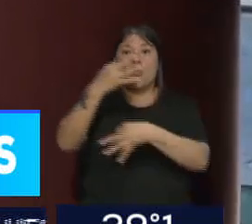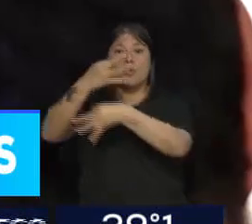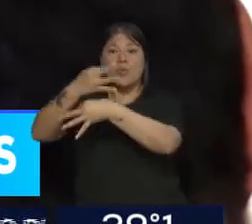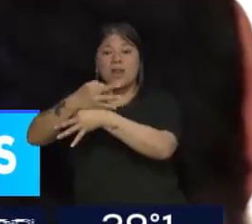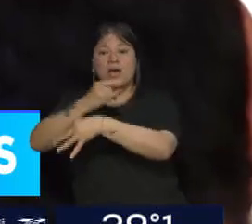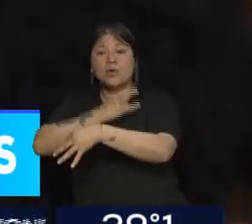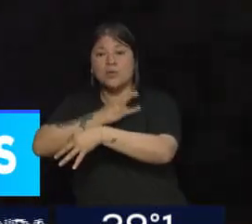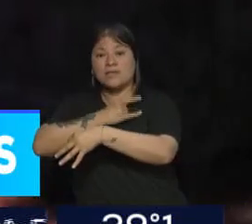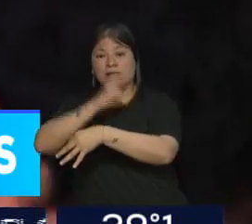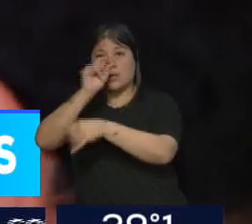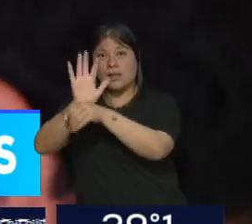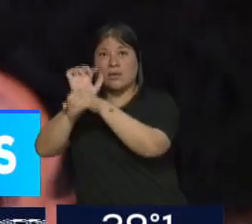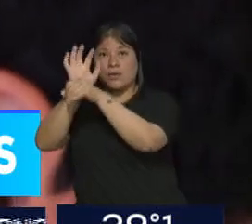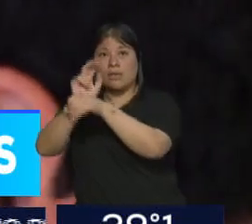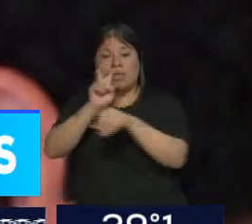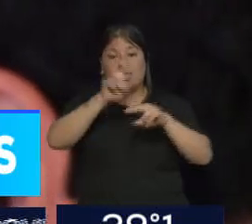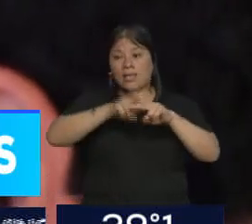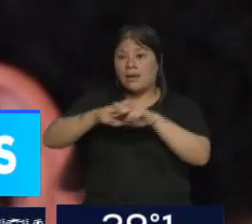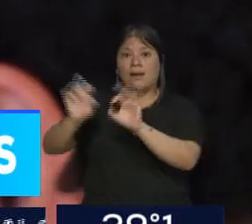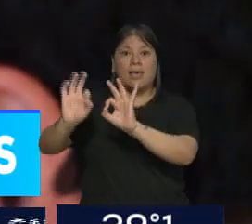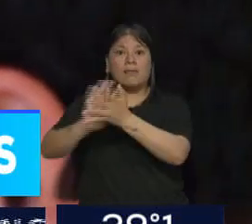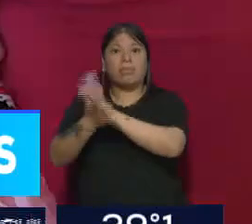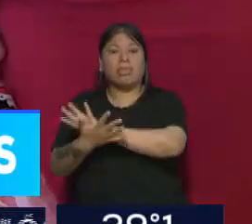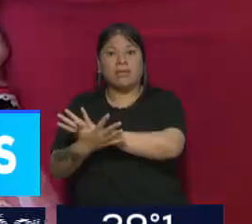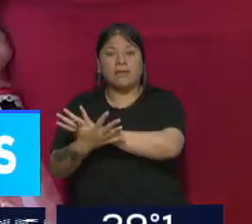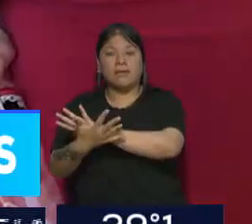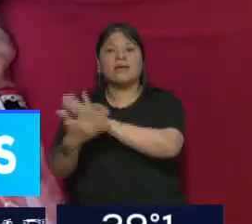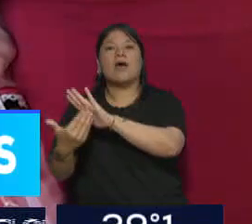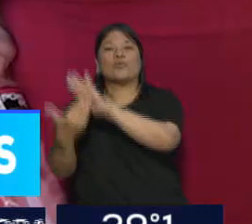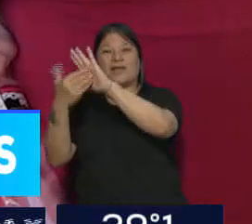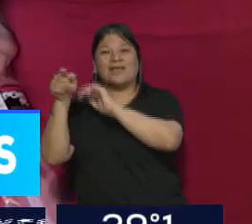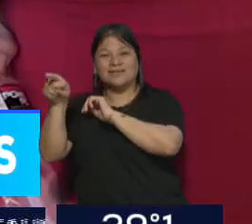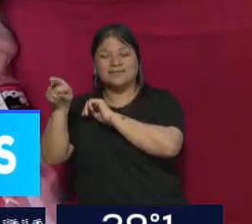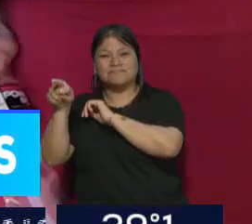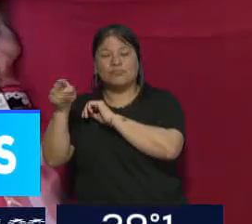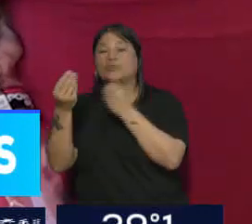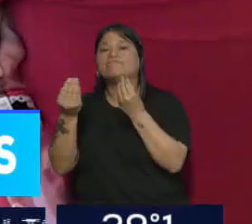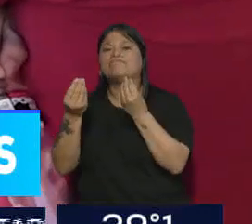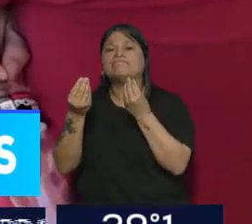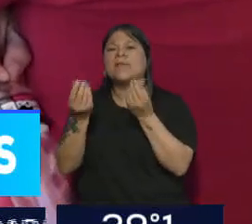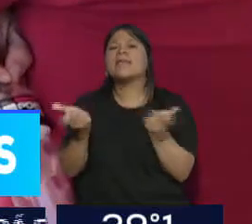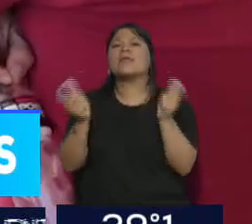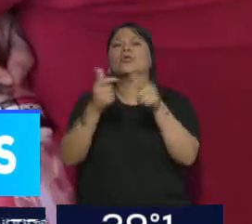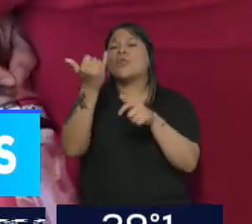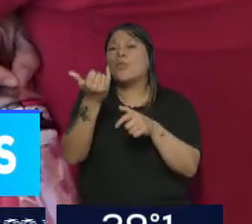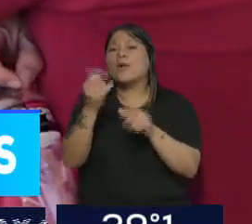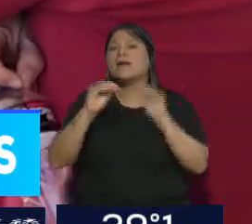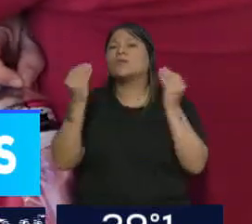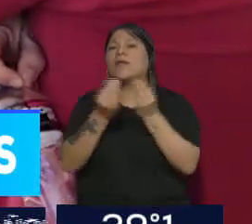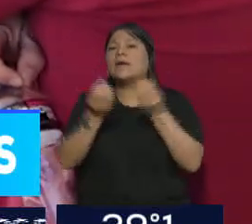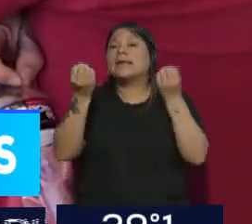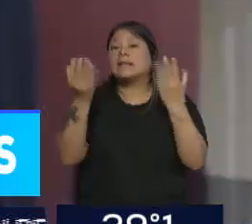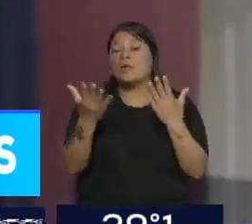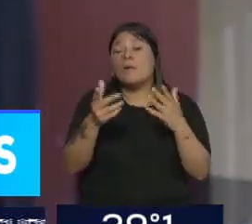colegios dependientes de la Universidad Nacional de Cuyo y las autoridades de la misma. ¿Cuál fue el resultado? ¿Qué dijeron los padres? Bueno,